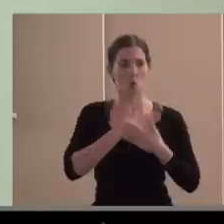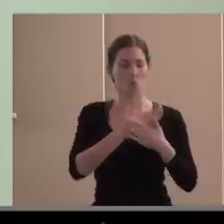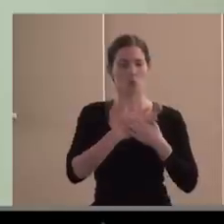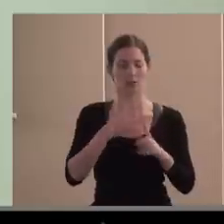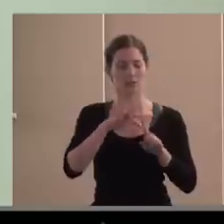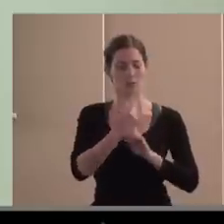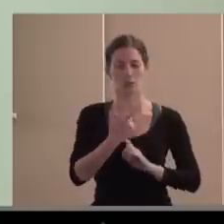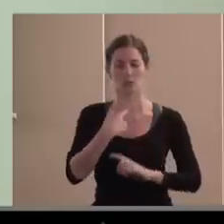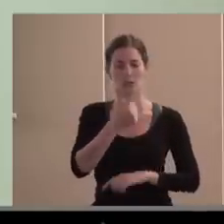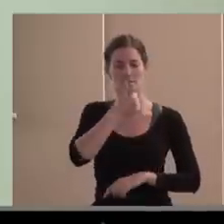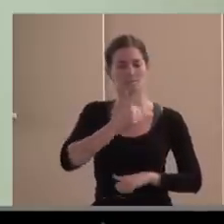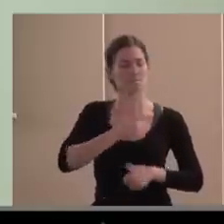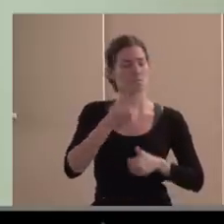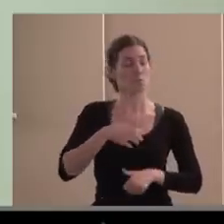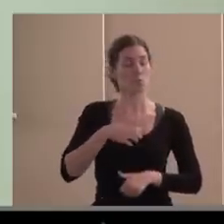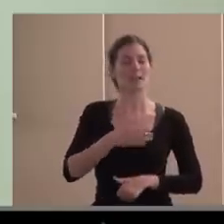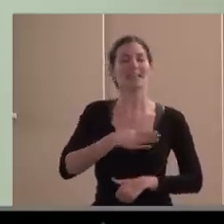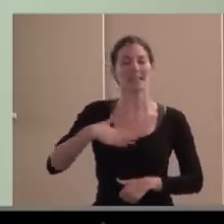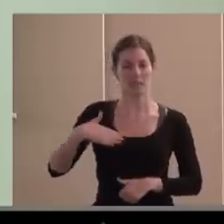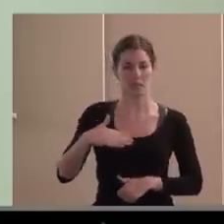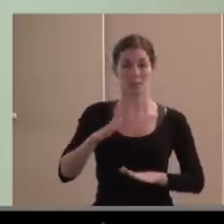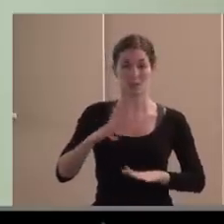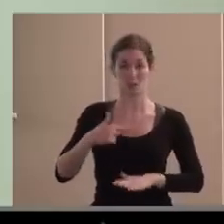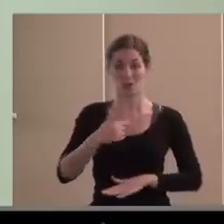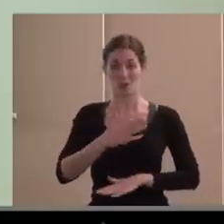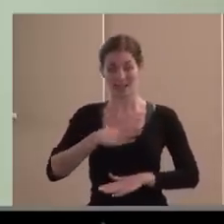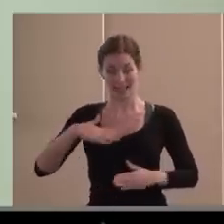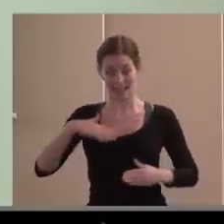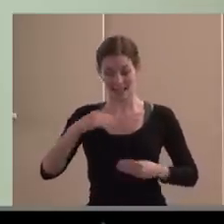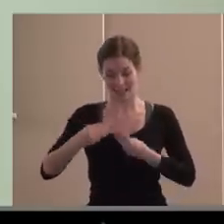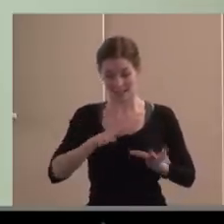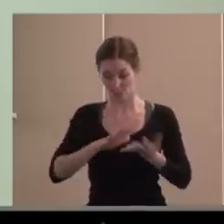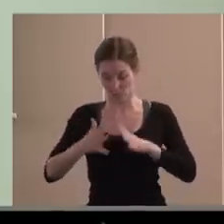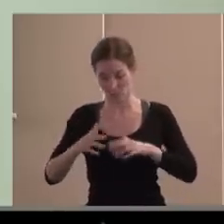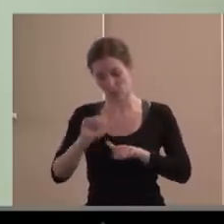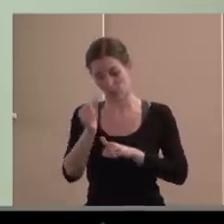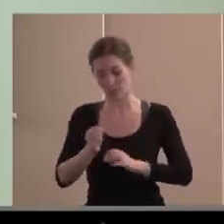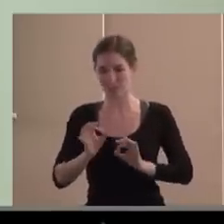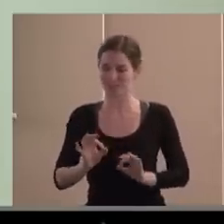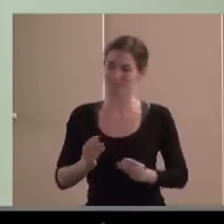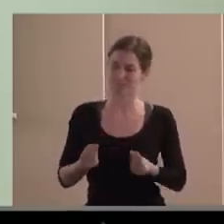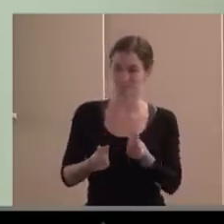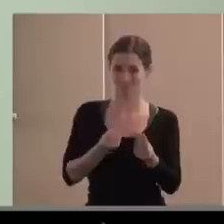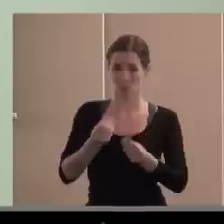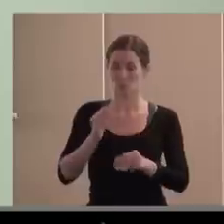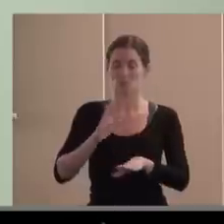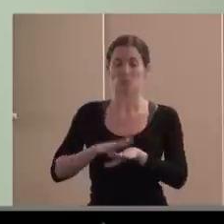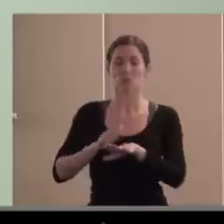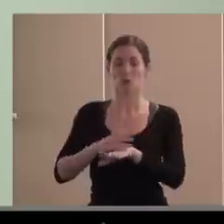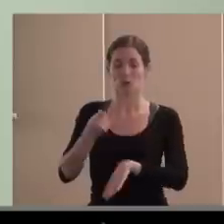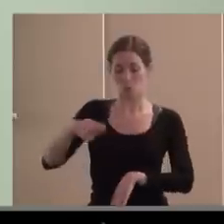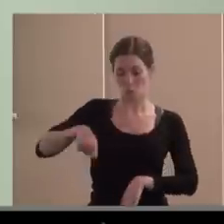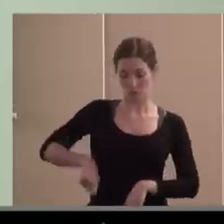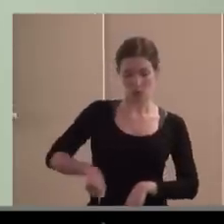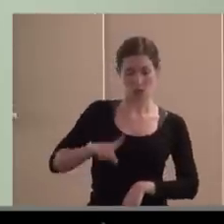querían hacer algo, hacerlo de aquella manera, porque ni podían dedicarse profesionalmente a ello, ni podía ser ese el único modus vivendi